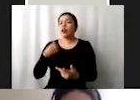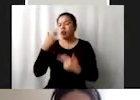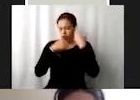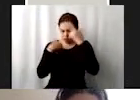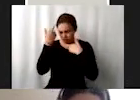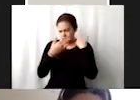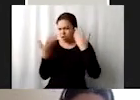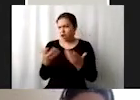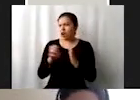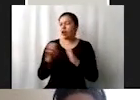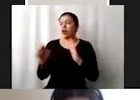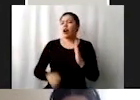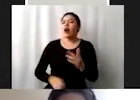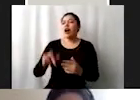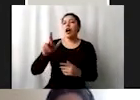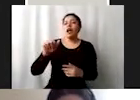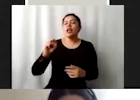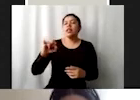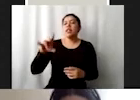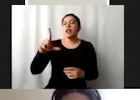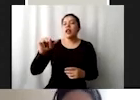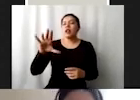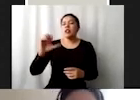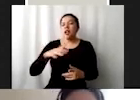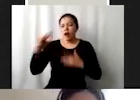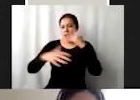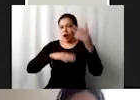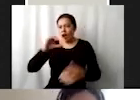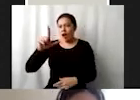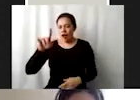por ejemplo, resiliencia climática, están tomando en cuenta